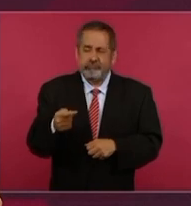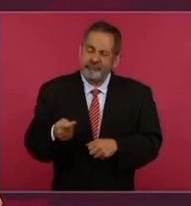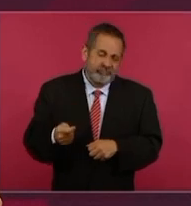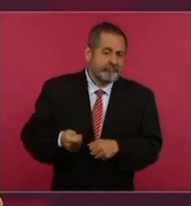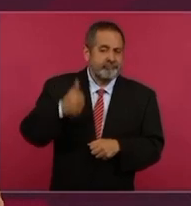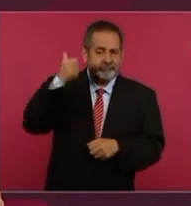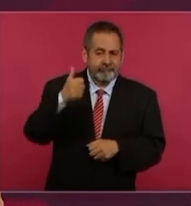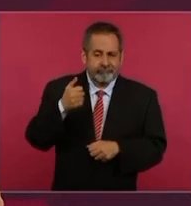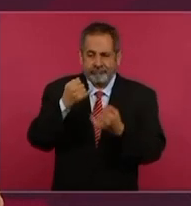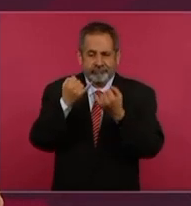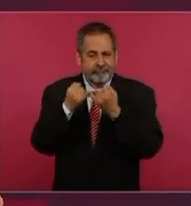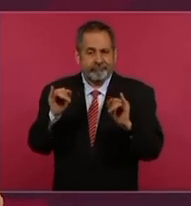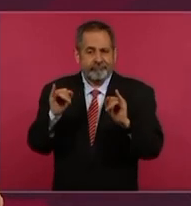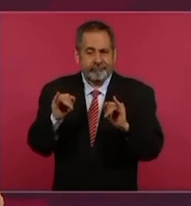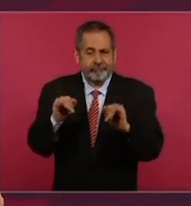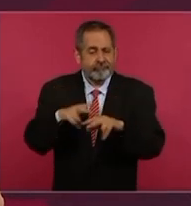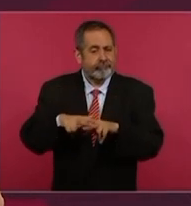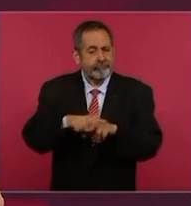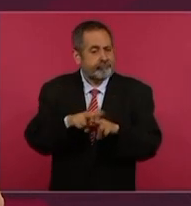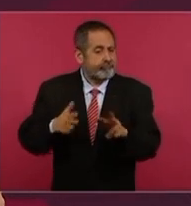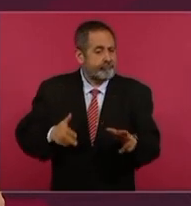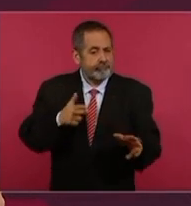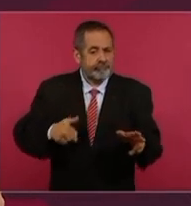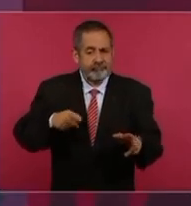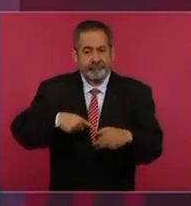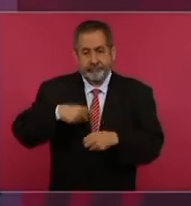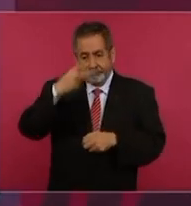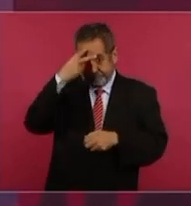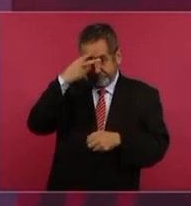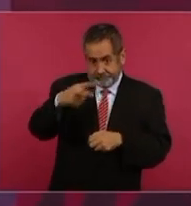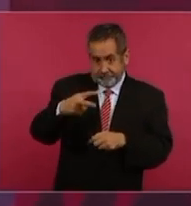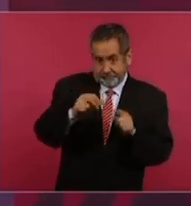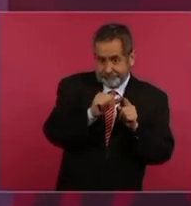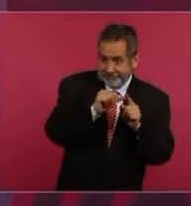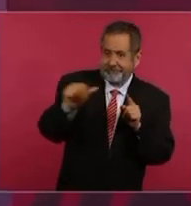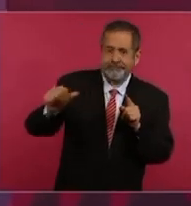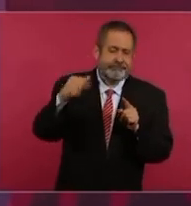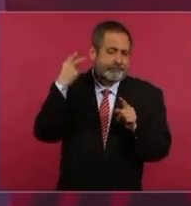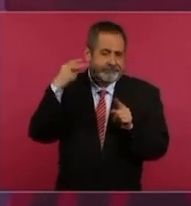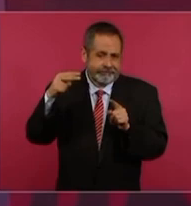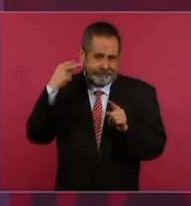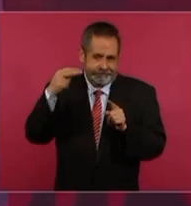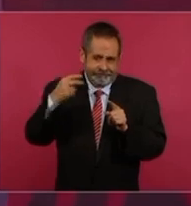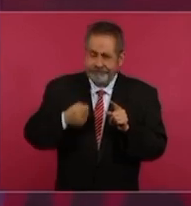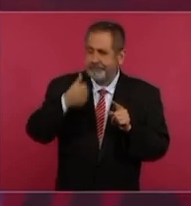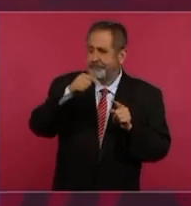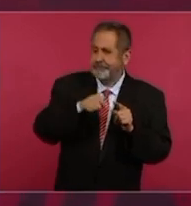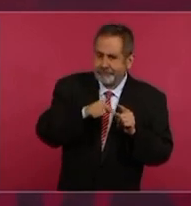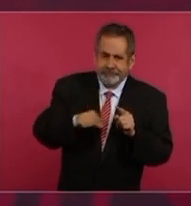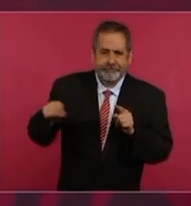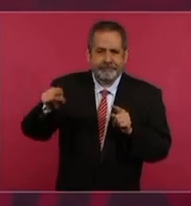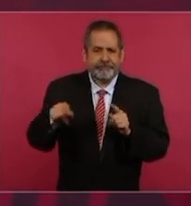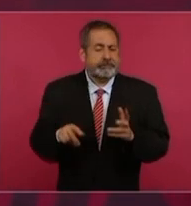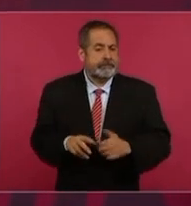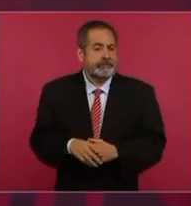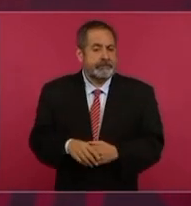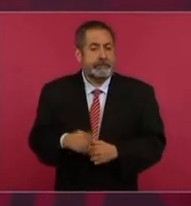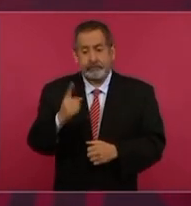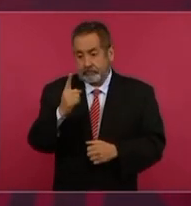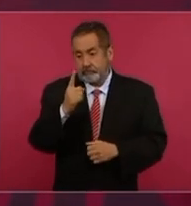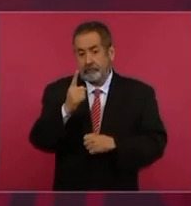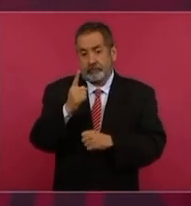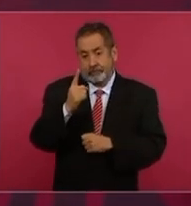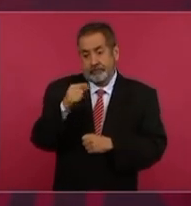se inauguró el tren de México a Veracruz. Entonces, es un año